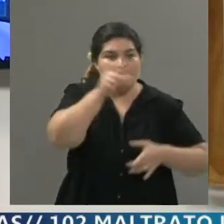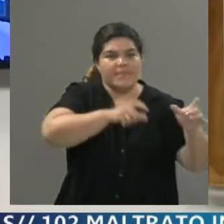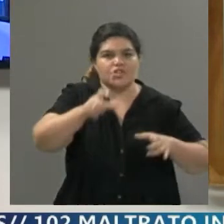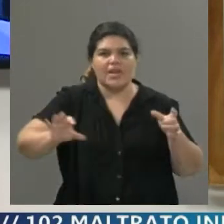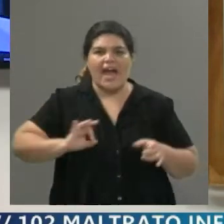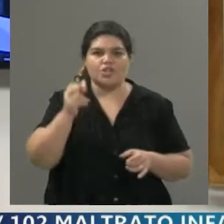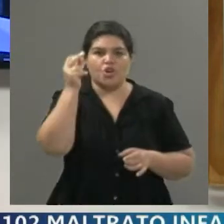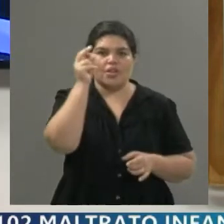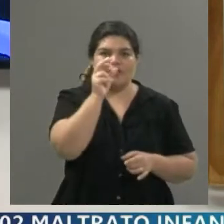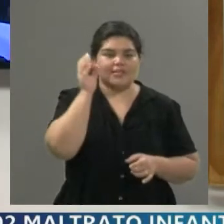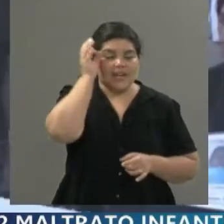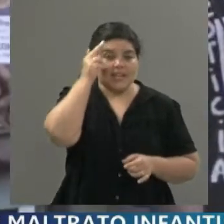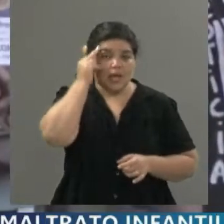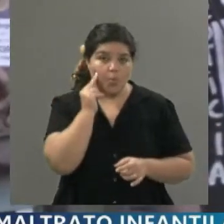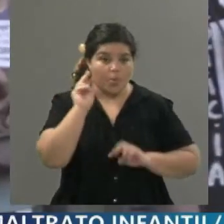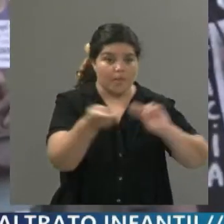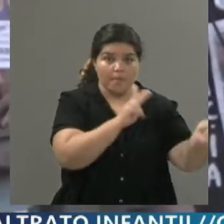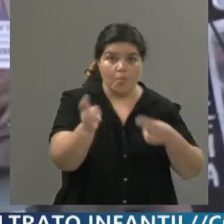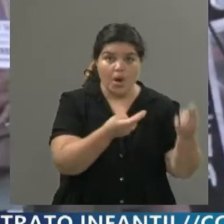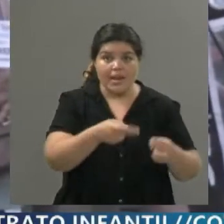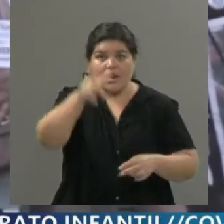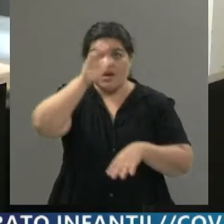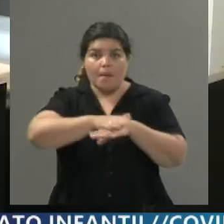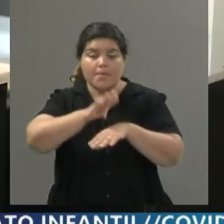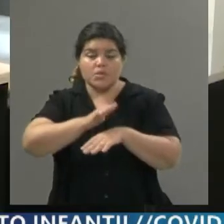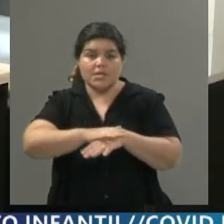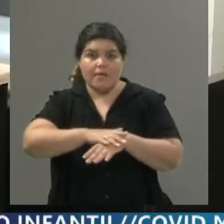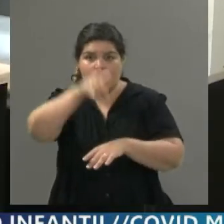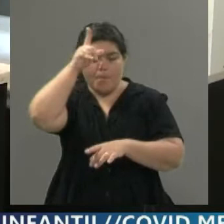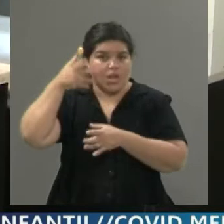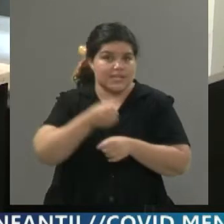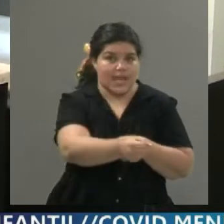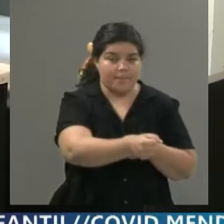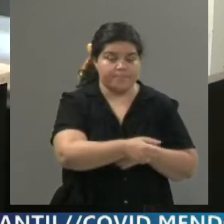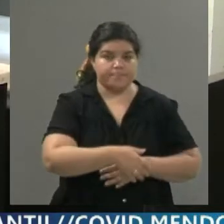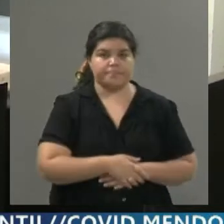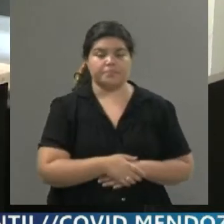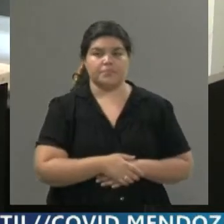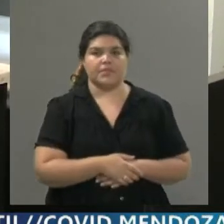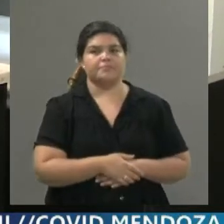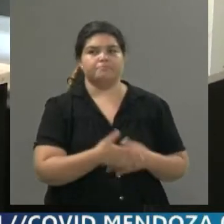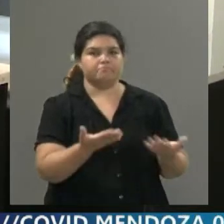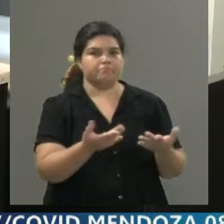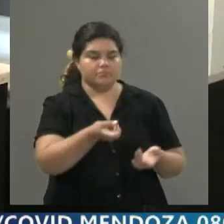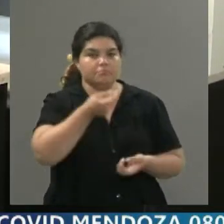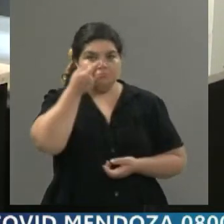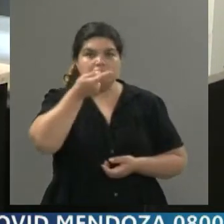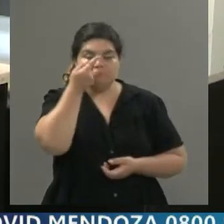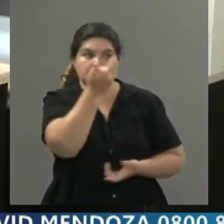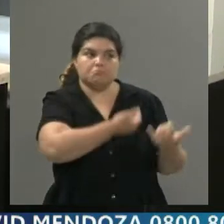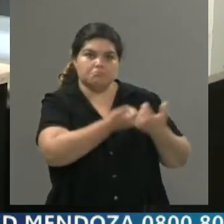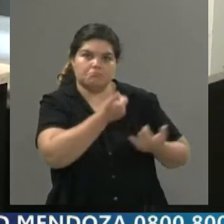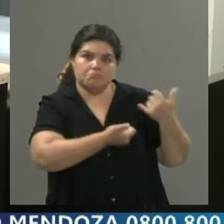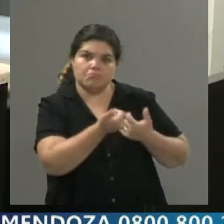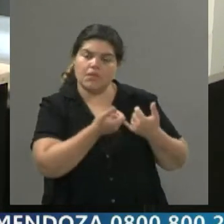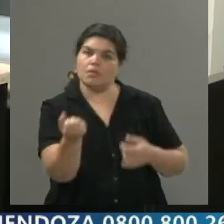cayeron por la fuerza policial. Noelia, buenísimo el informe y bueno, muy interesante, lo que significa también poder tener